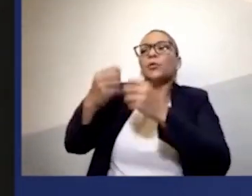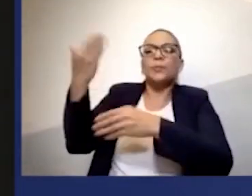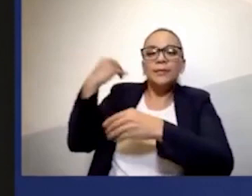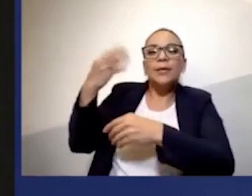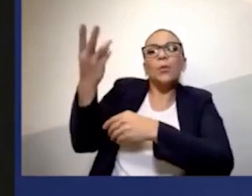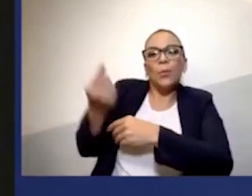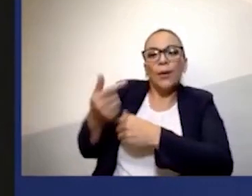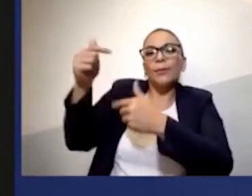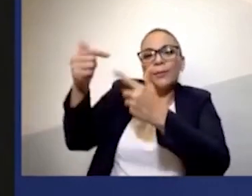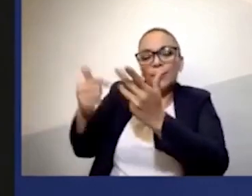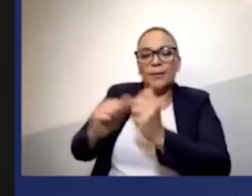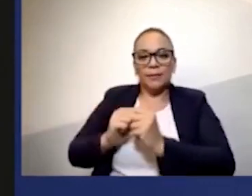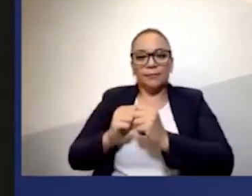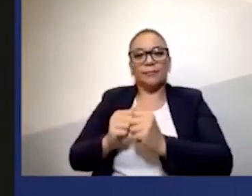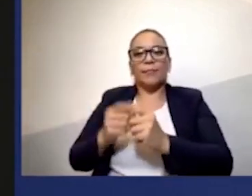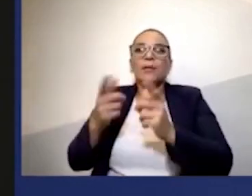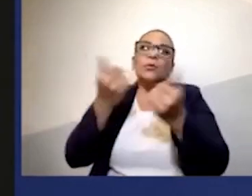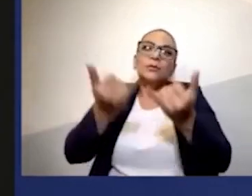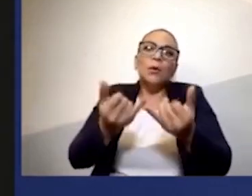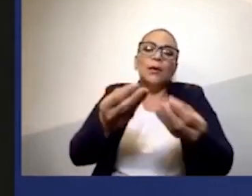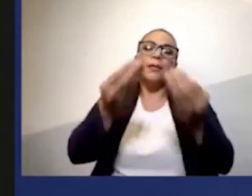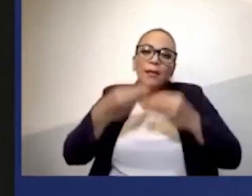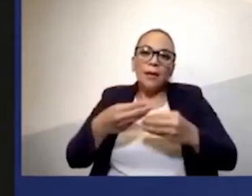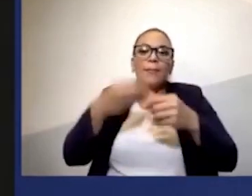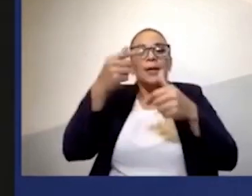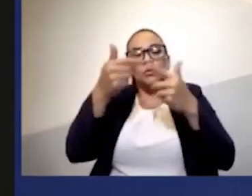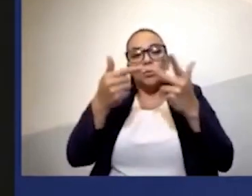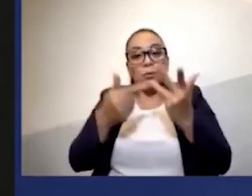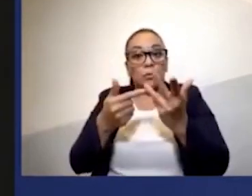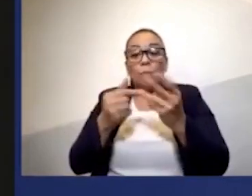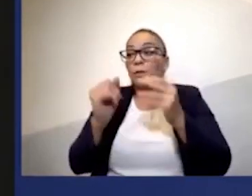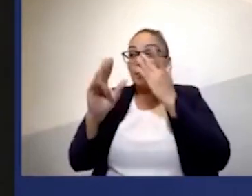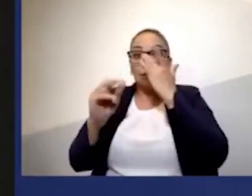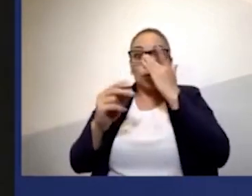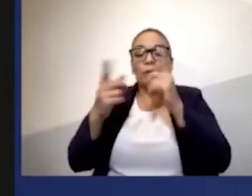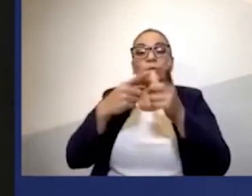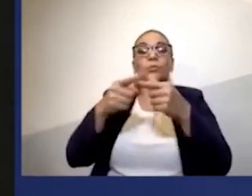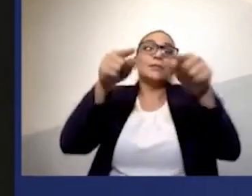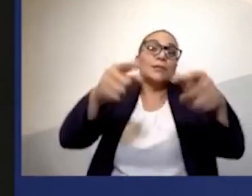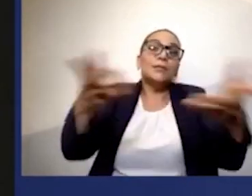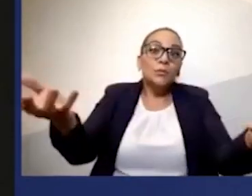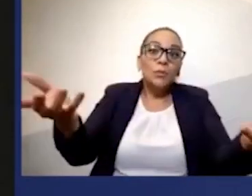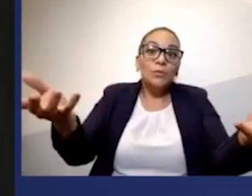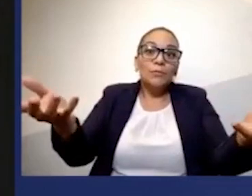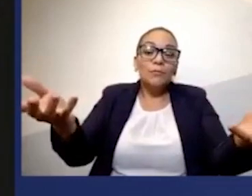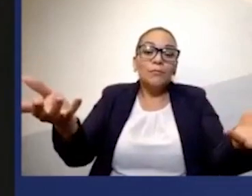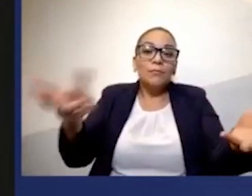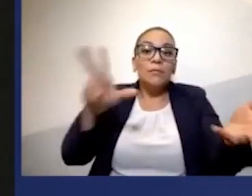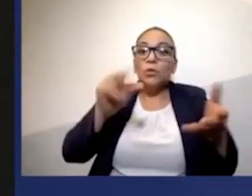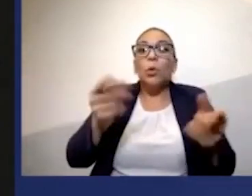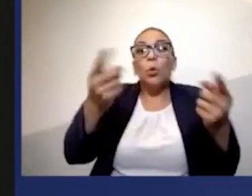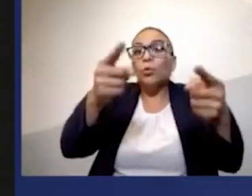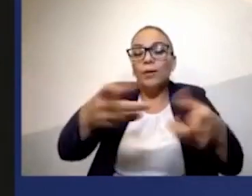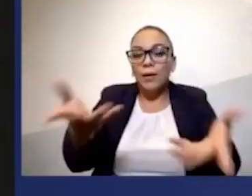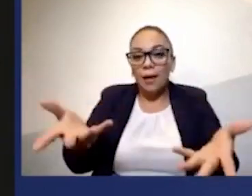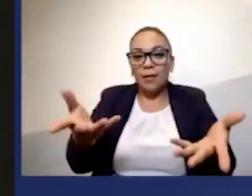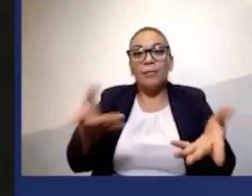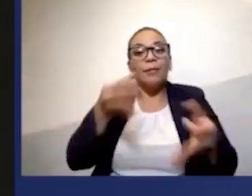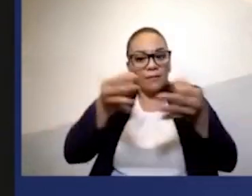Ahora me va a tener que dar X más Y porque si no esto no ocurriría